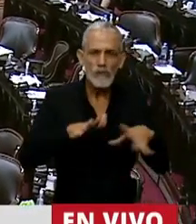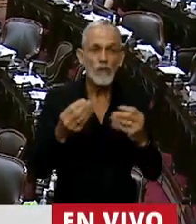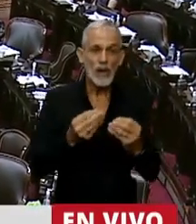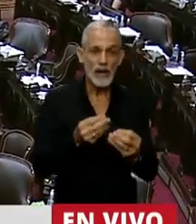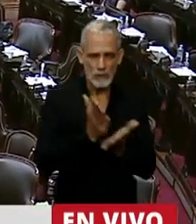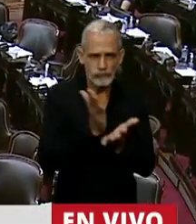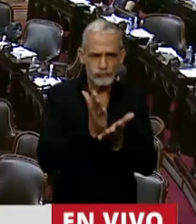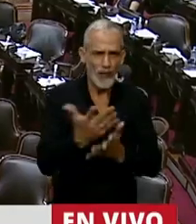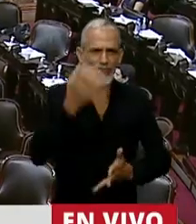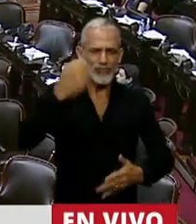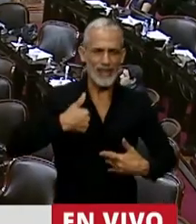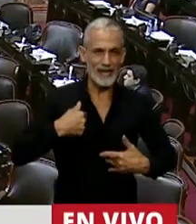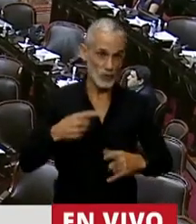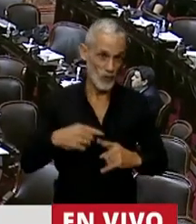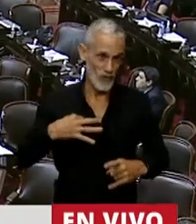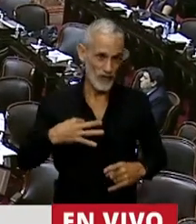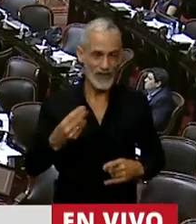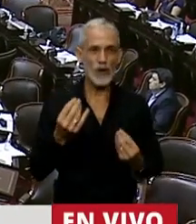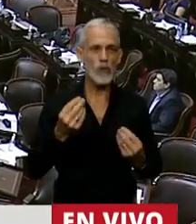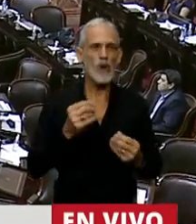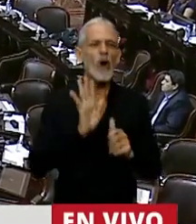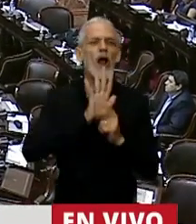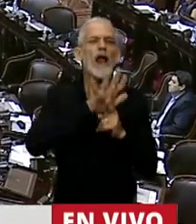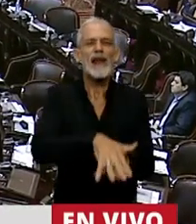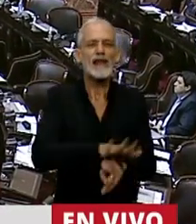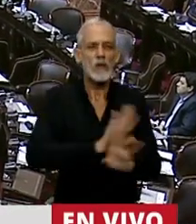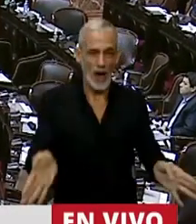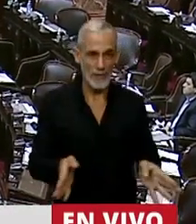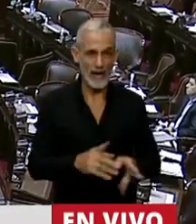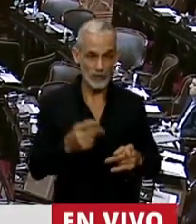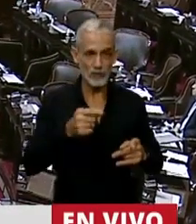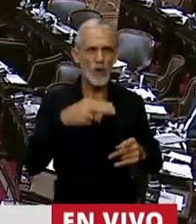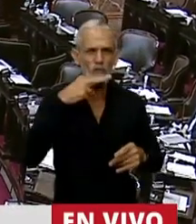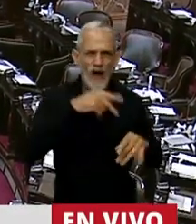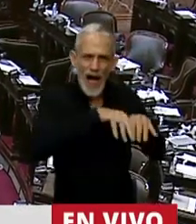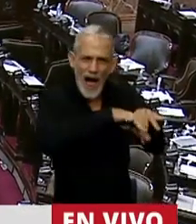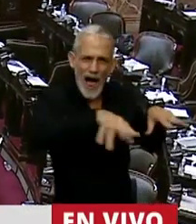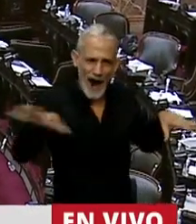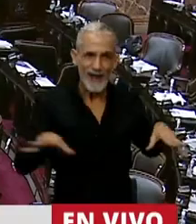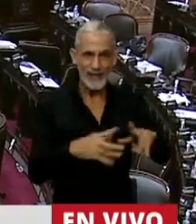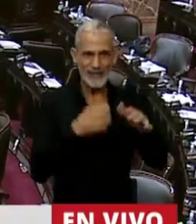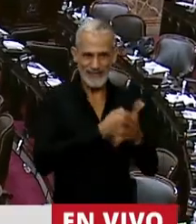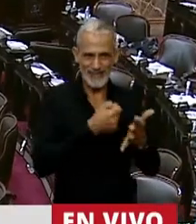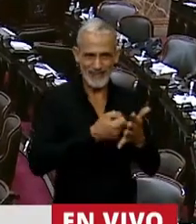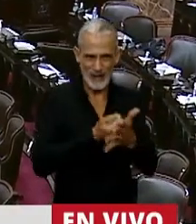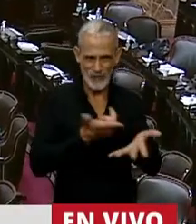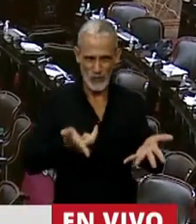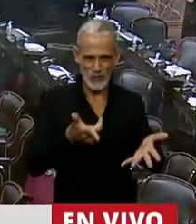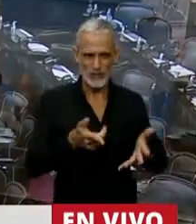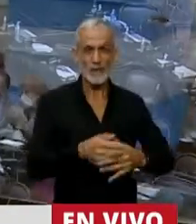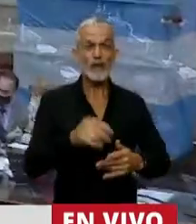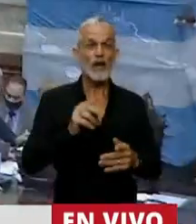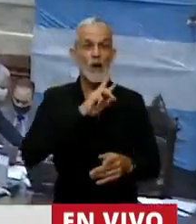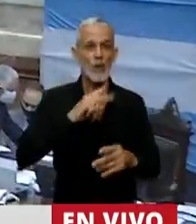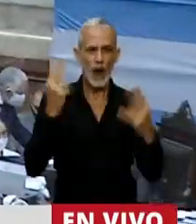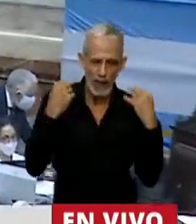su derecho y su vida, como es ni una menos esta marea verde que recorre nuestro país. Las mujeres están de